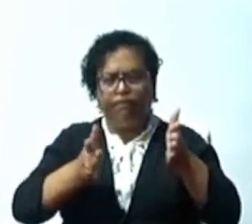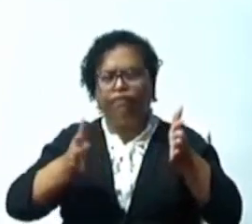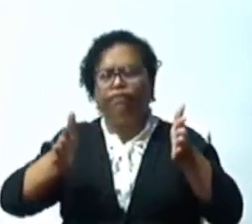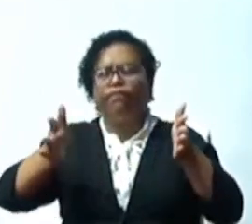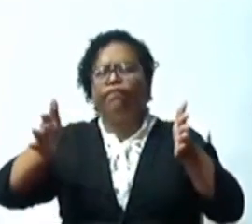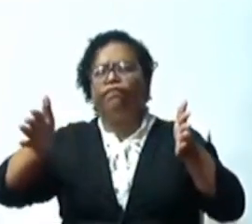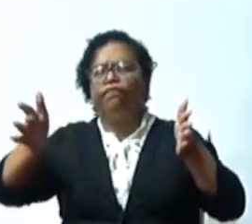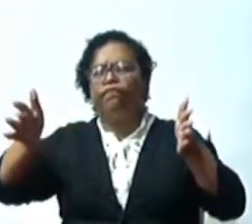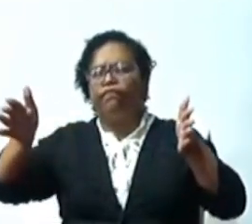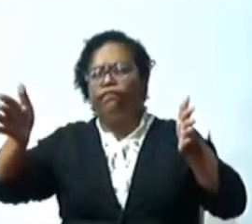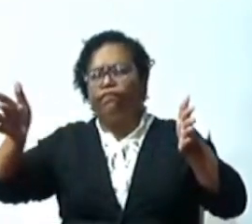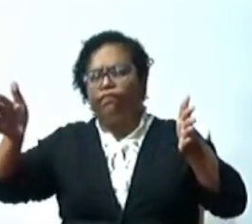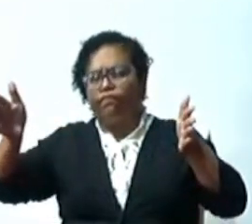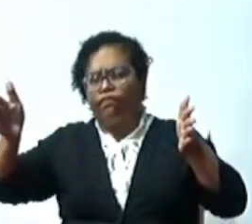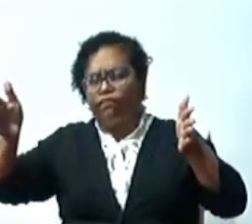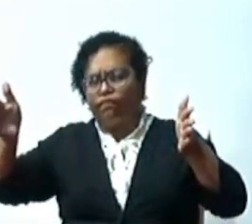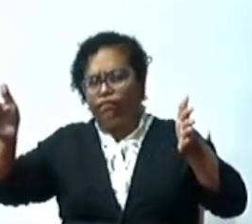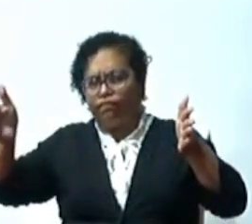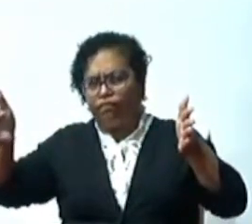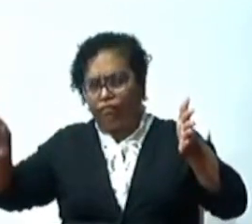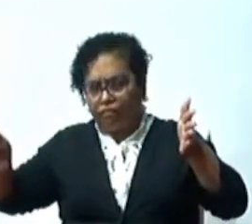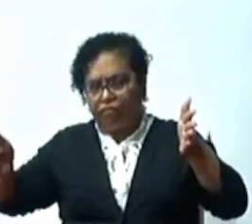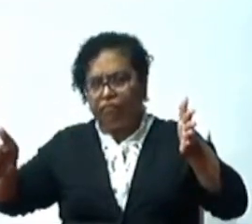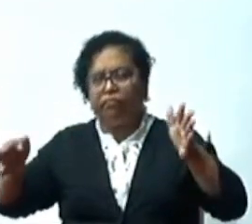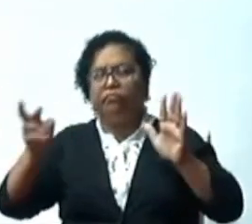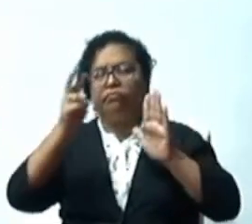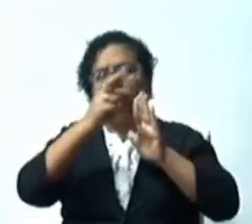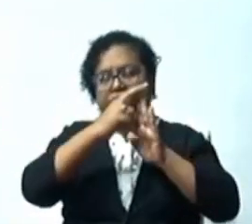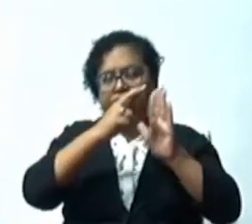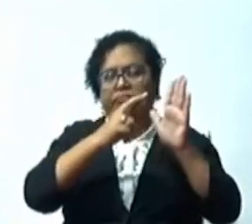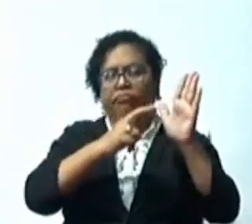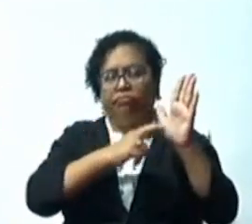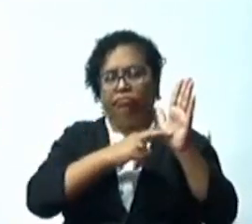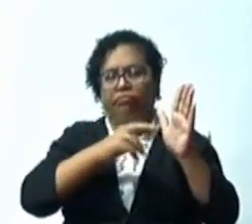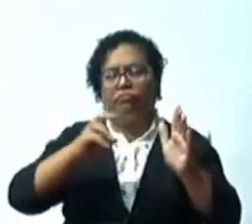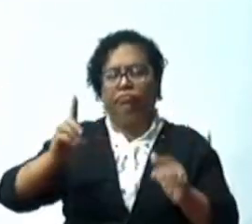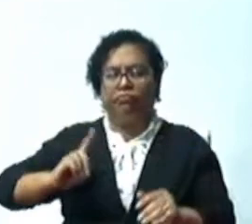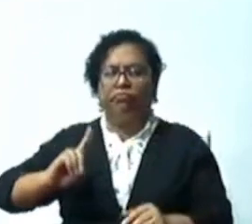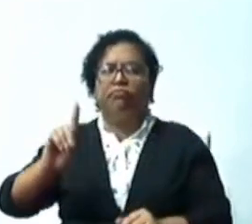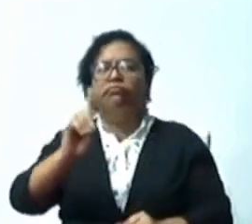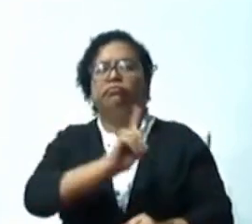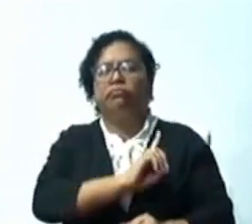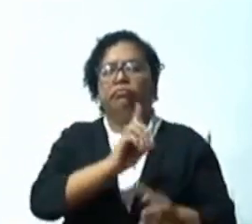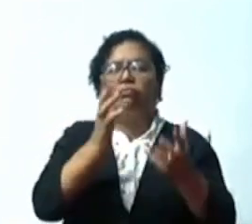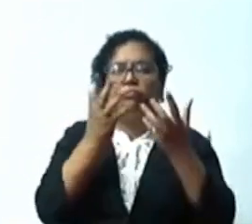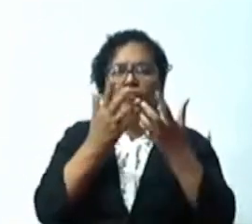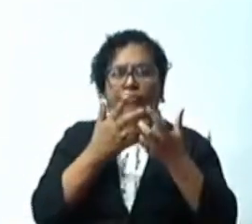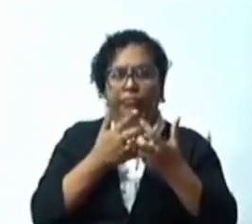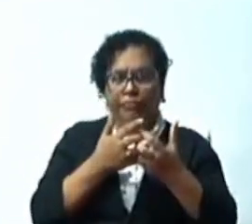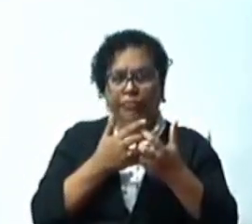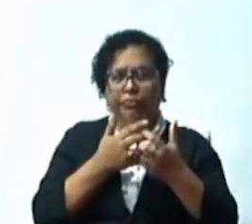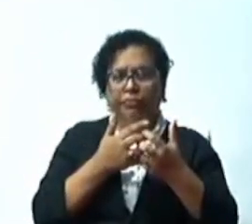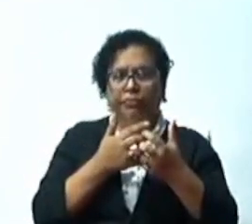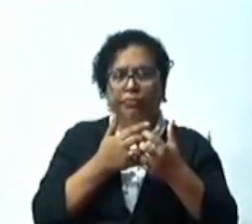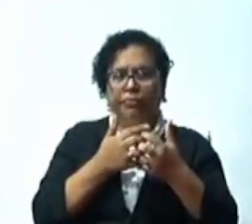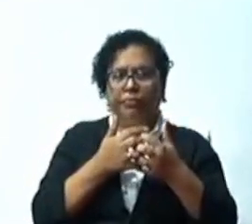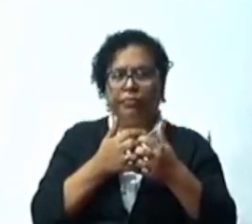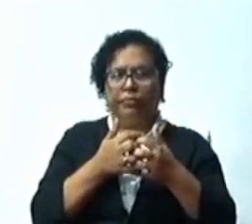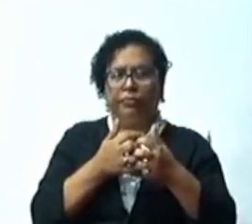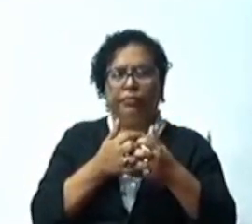el reglamento interno de esta Cámara de Diputados. El PLD,